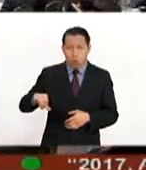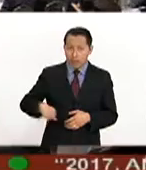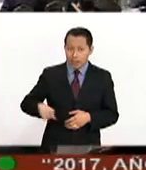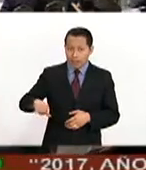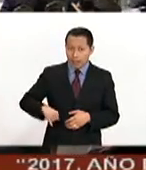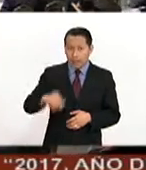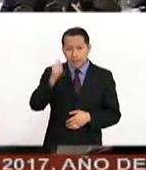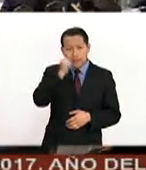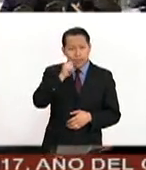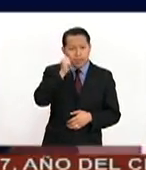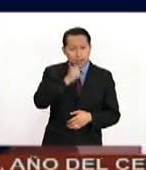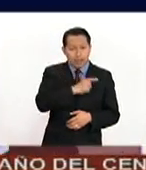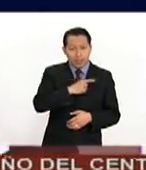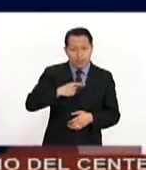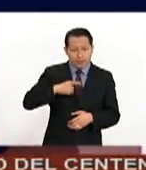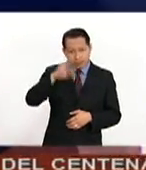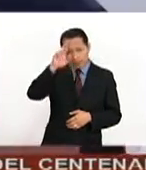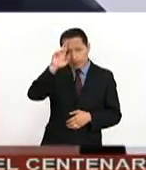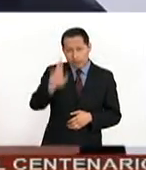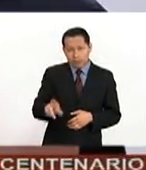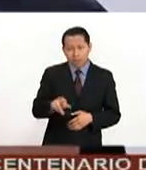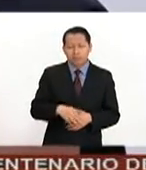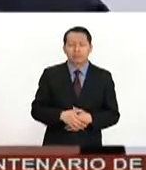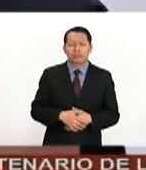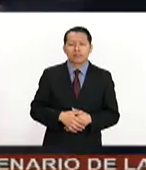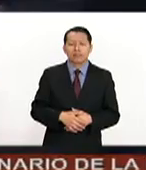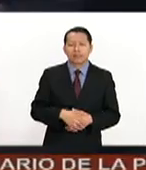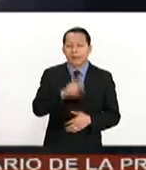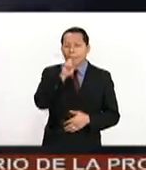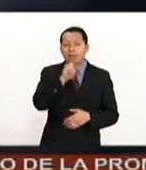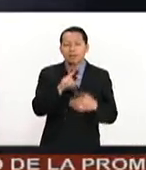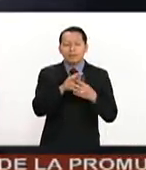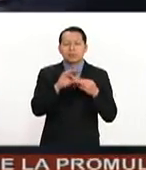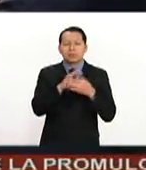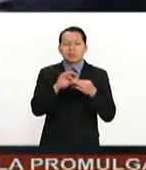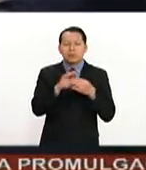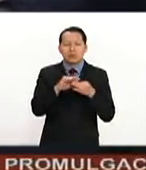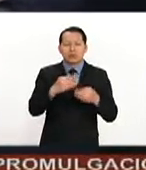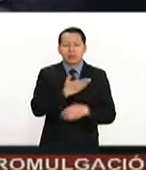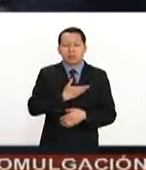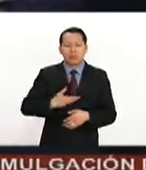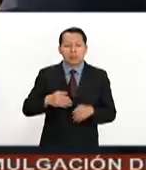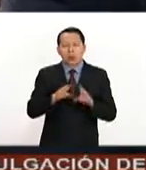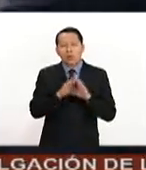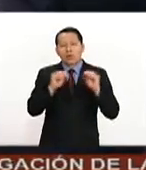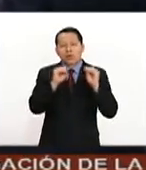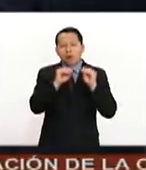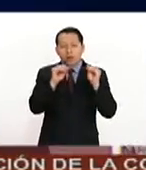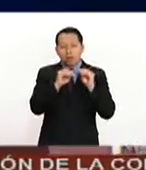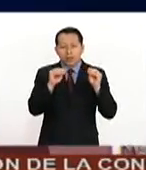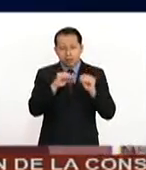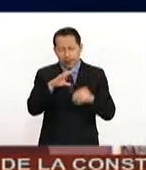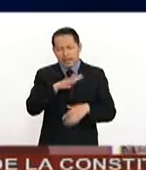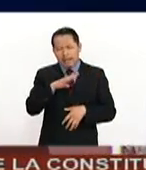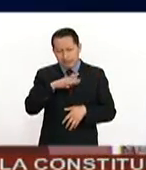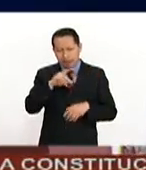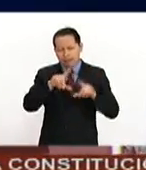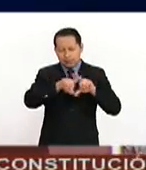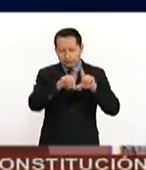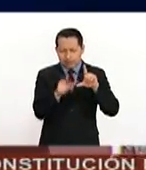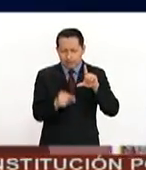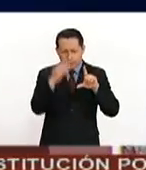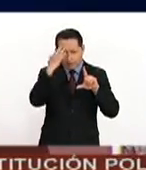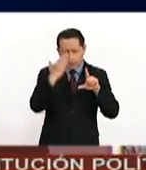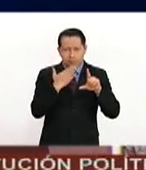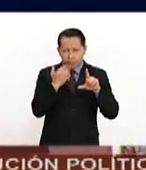siempre respetados. También dijo el presidente que se negociará con base en las fortalezas nacionales y